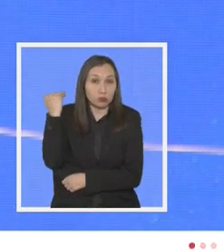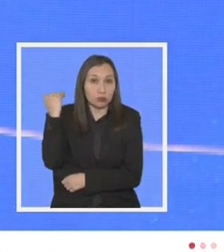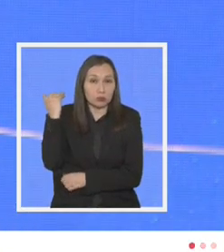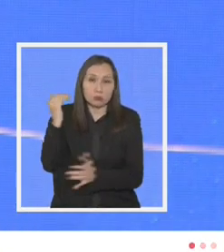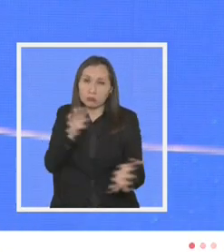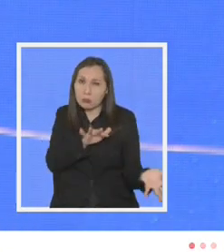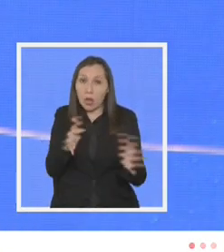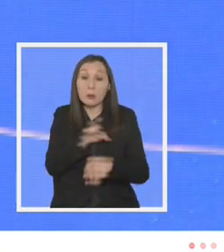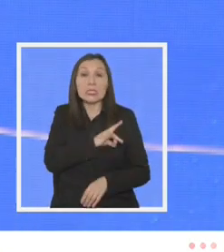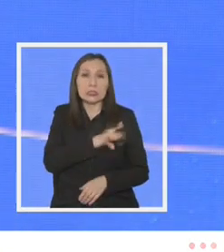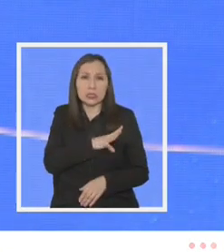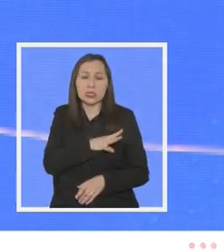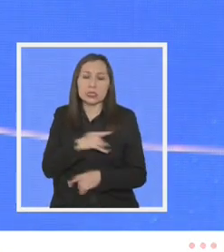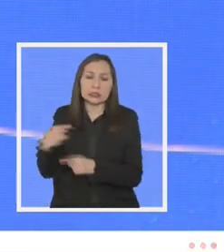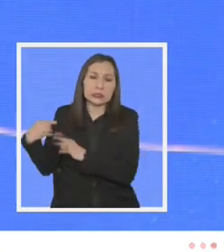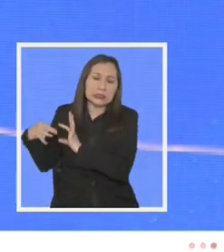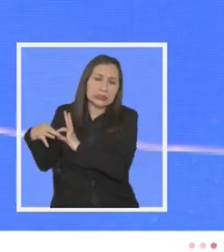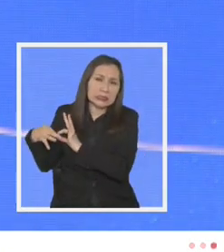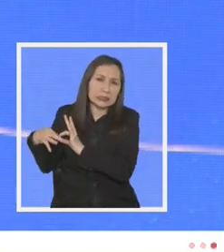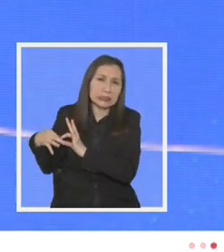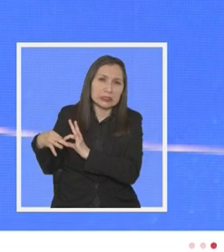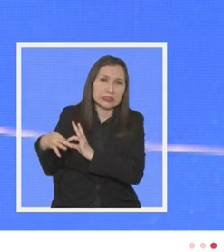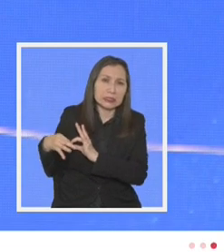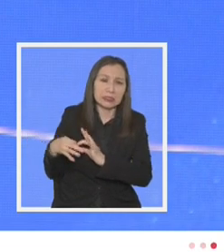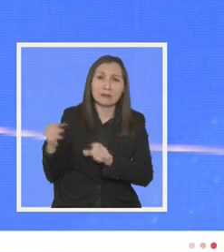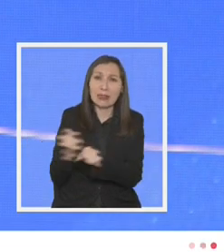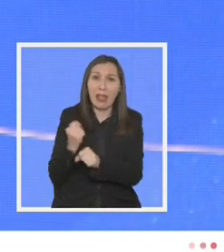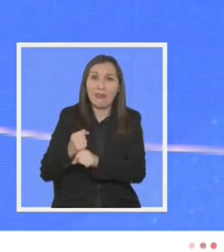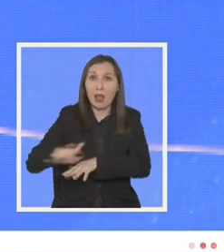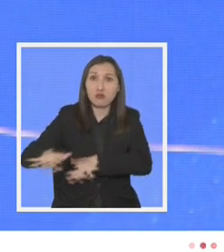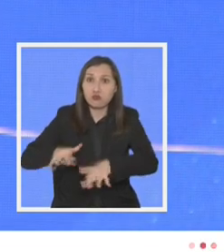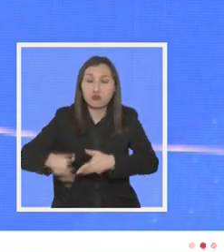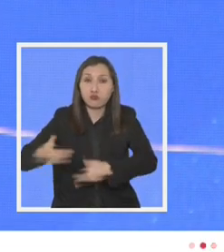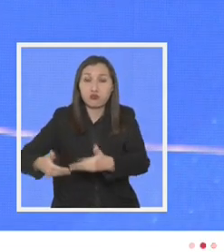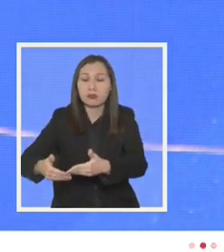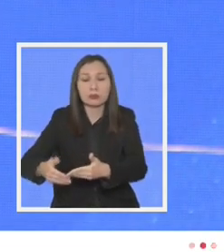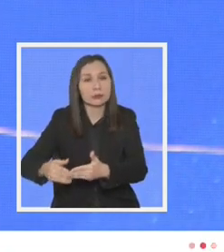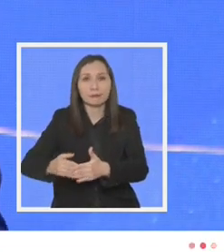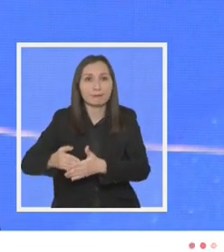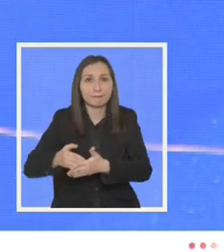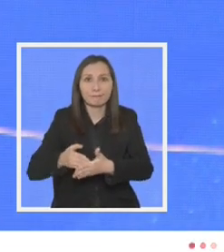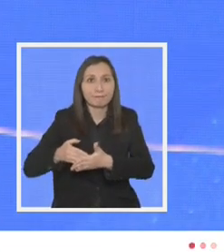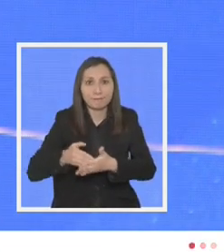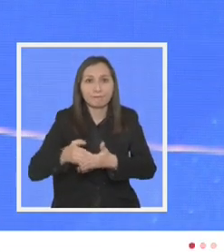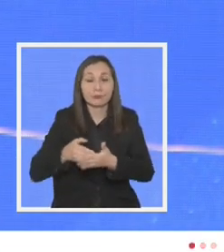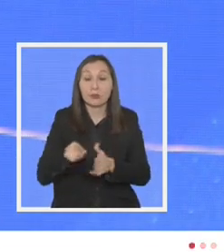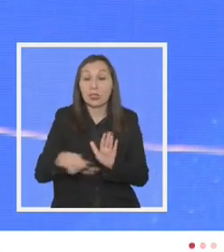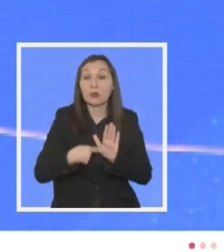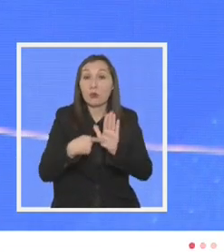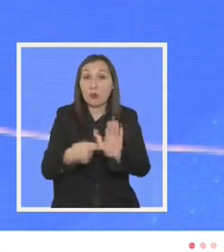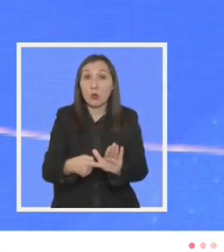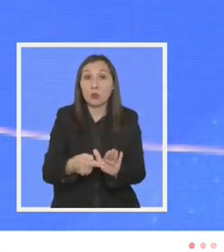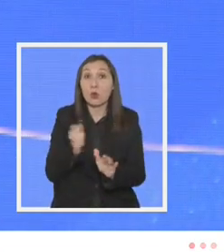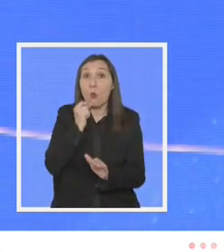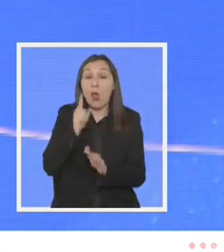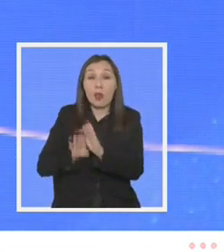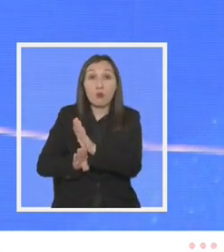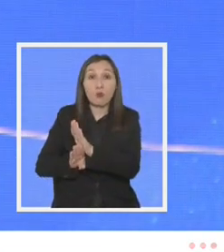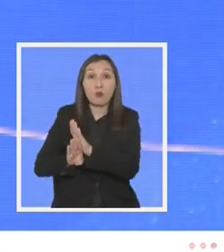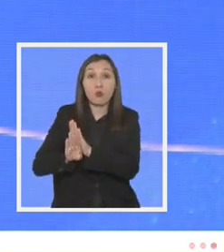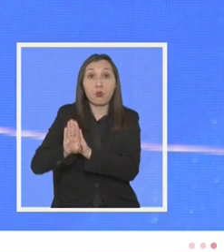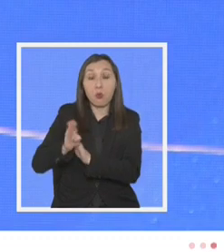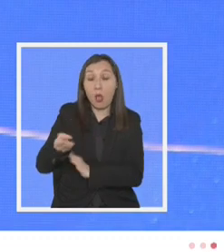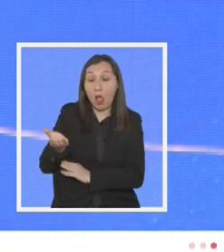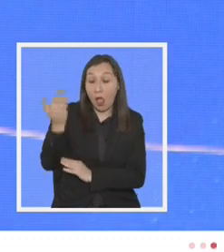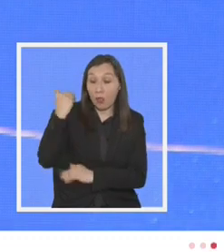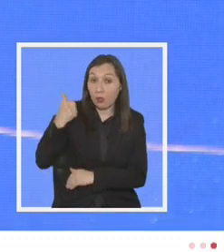al menos que Chile arrastra una situación de estancamiento productivo y ello evidencia que la receta del crecimiento que fue